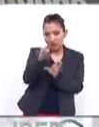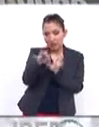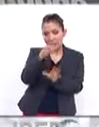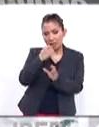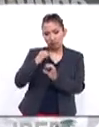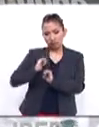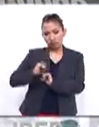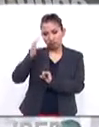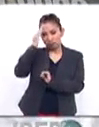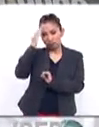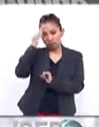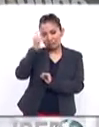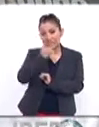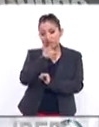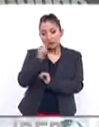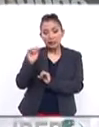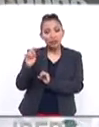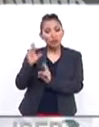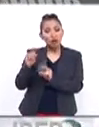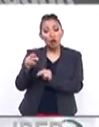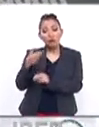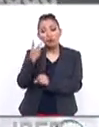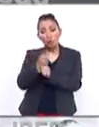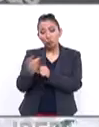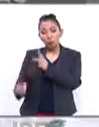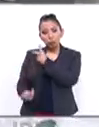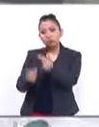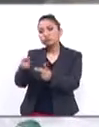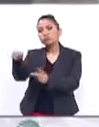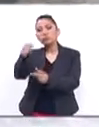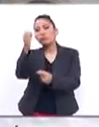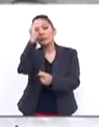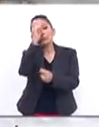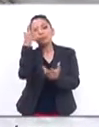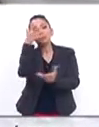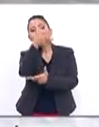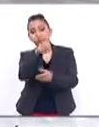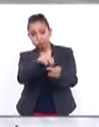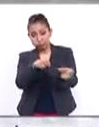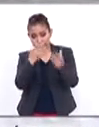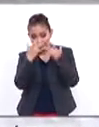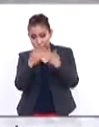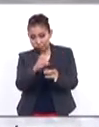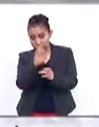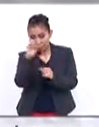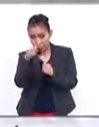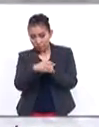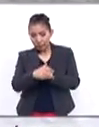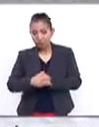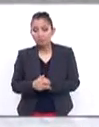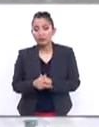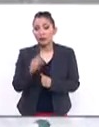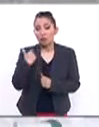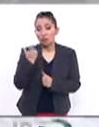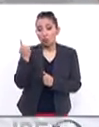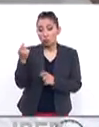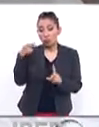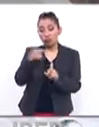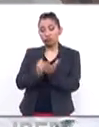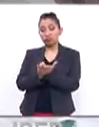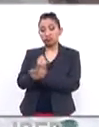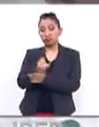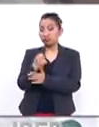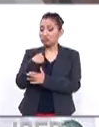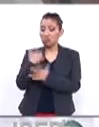y dos, no descartar un segundo referéndum para ver cuál es el futuro de esto. Una salida unilateral, es decir,